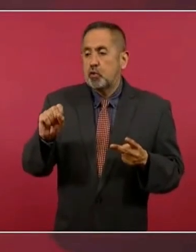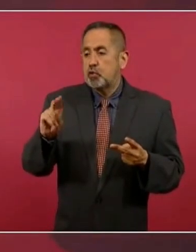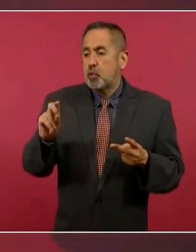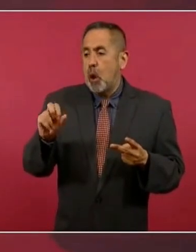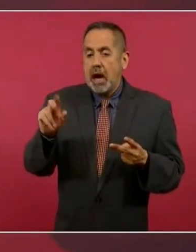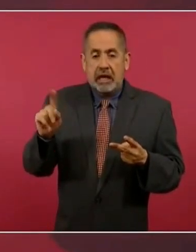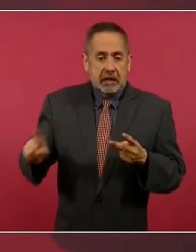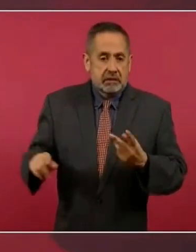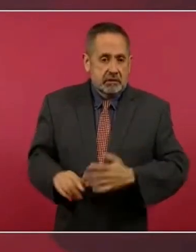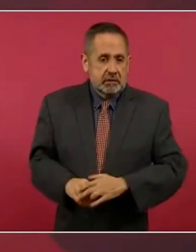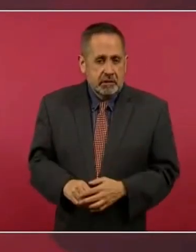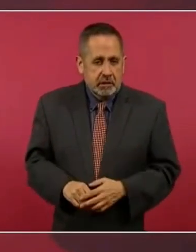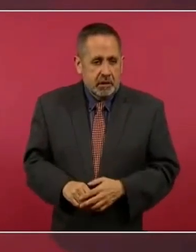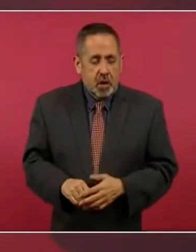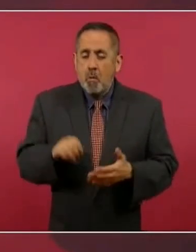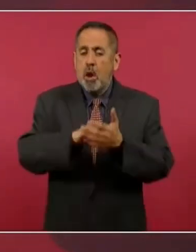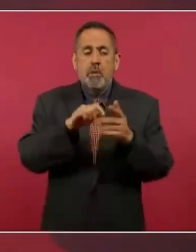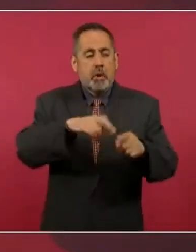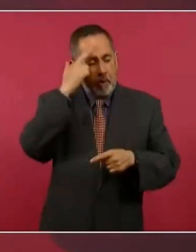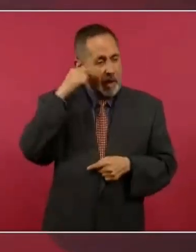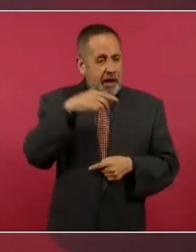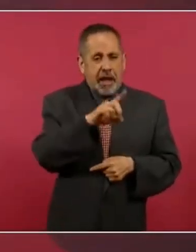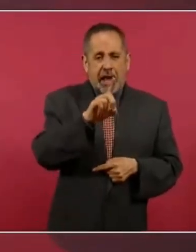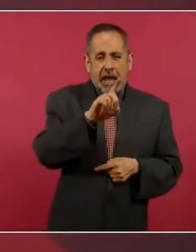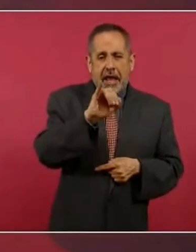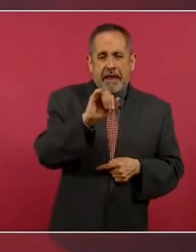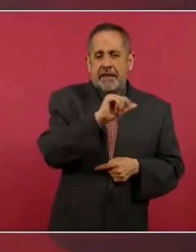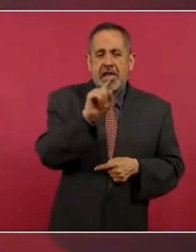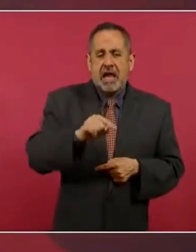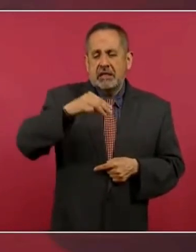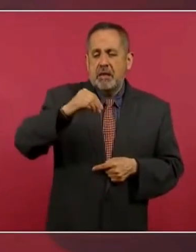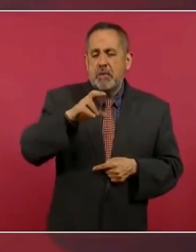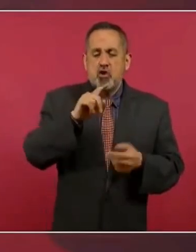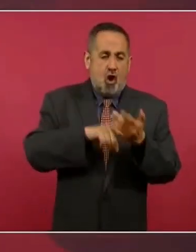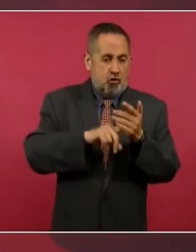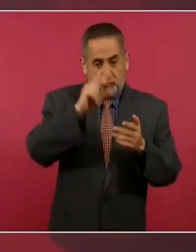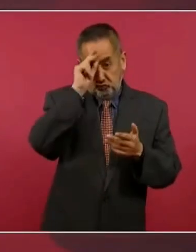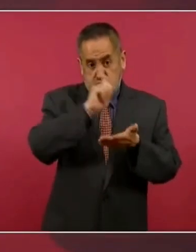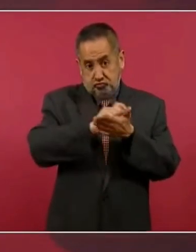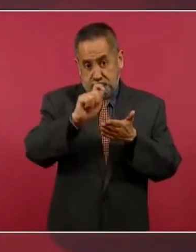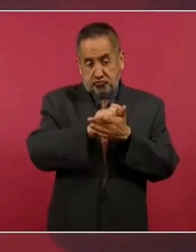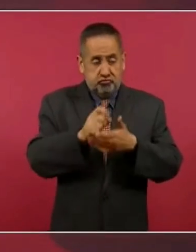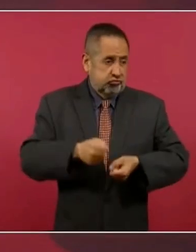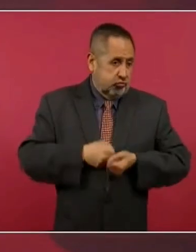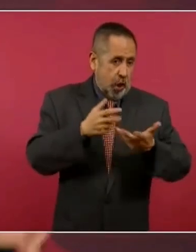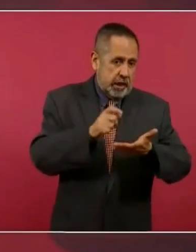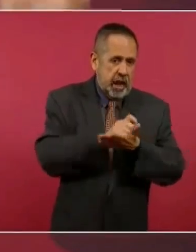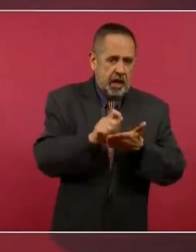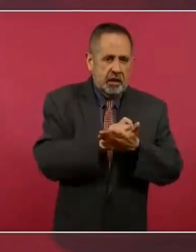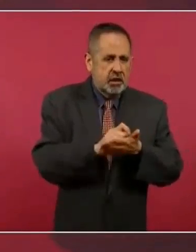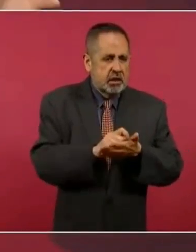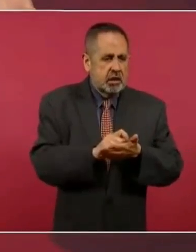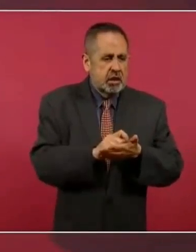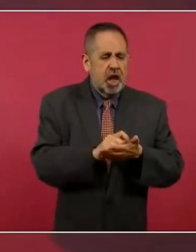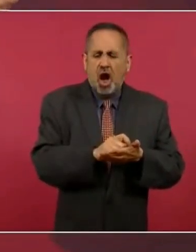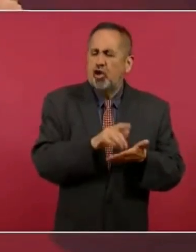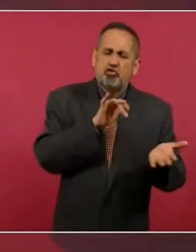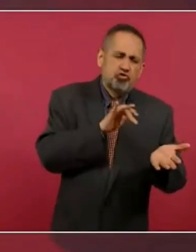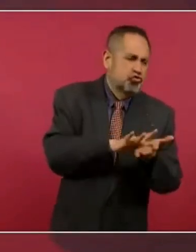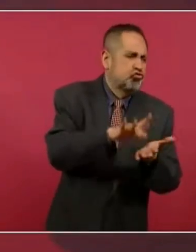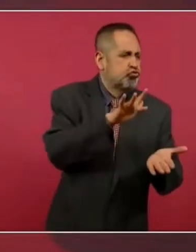poetas como de Azmirón toda la intelectualidad a favor de Huerta